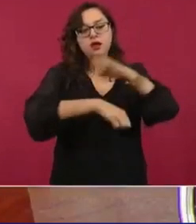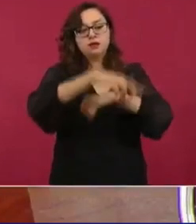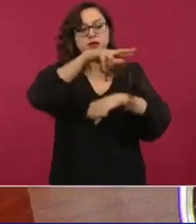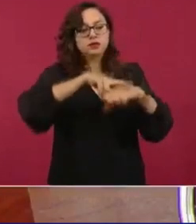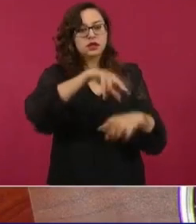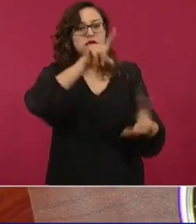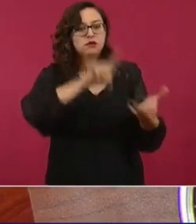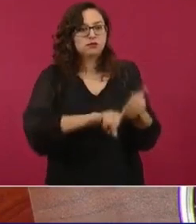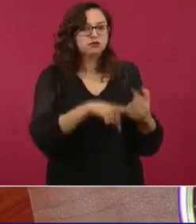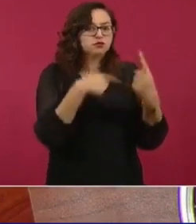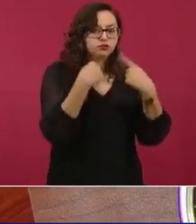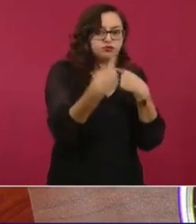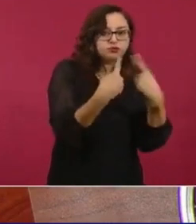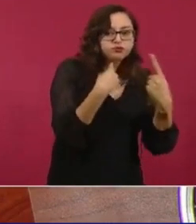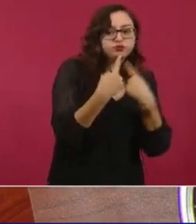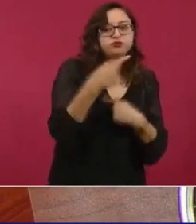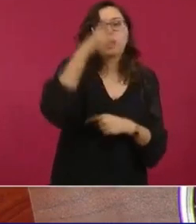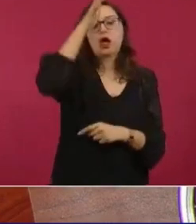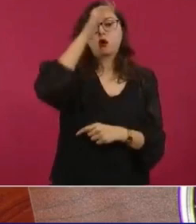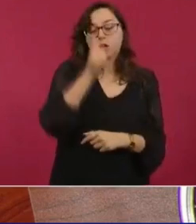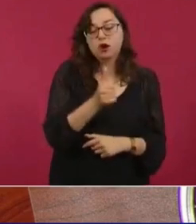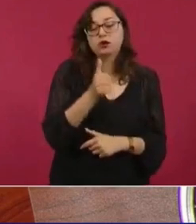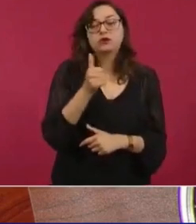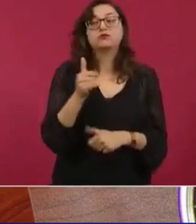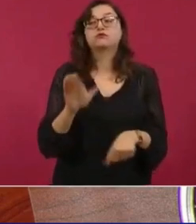porque así están hospitales.